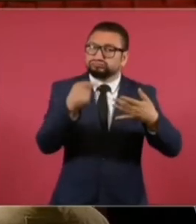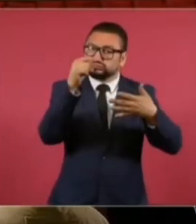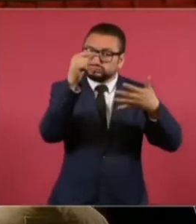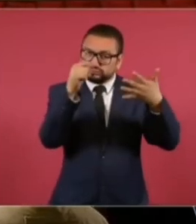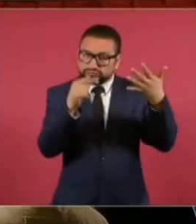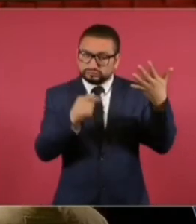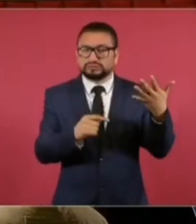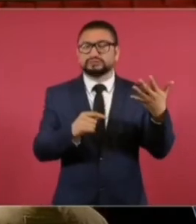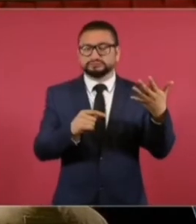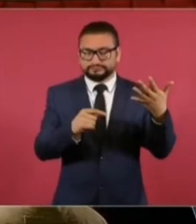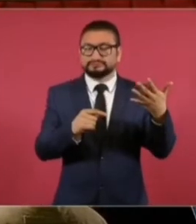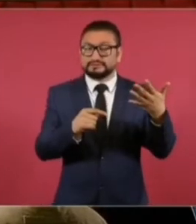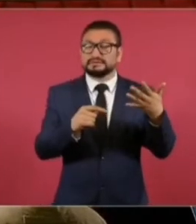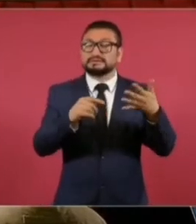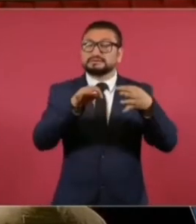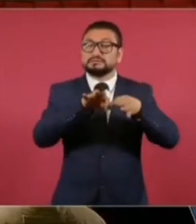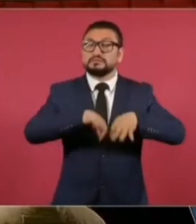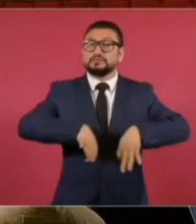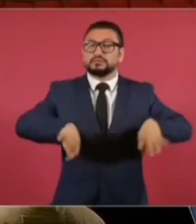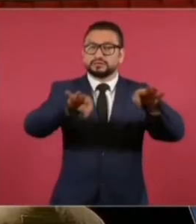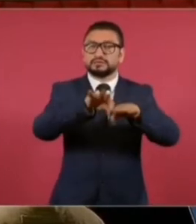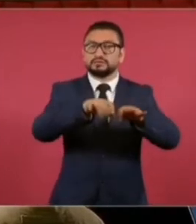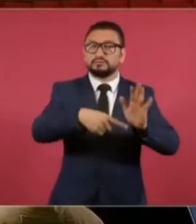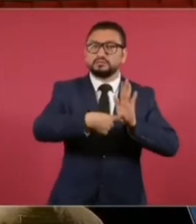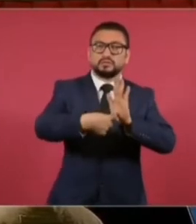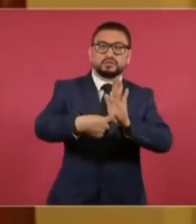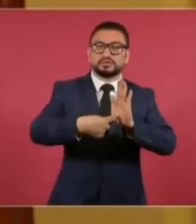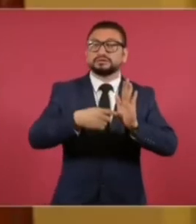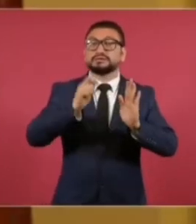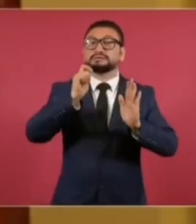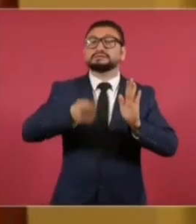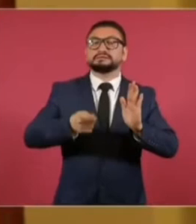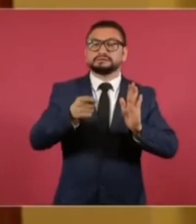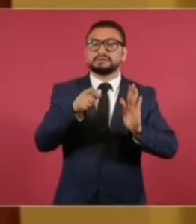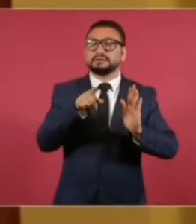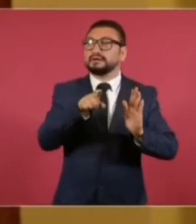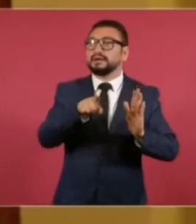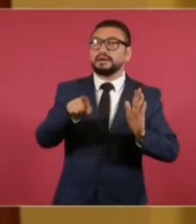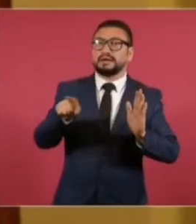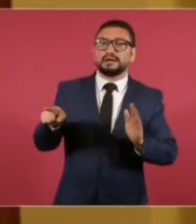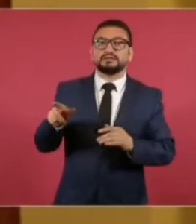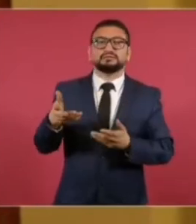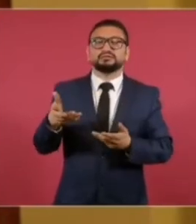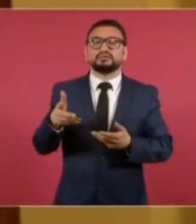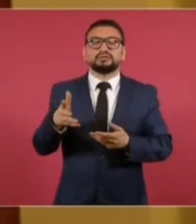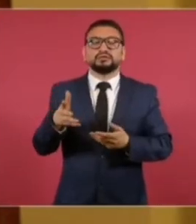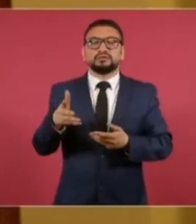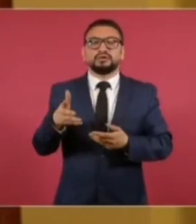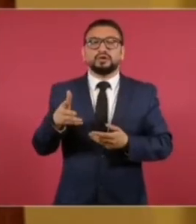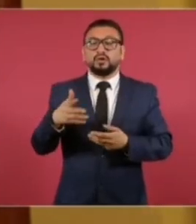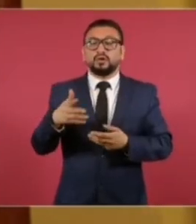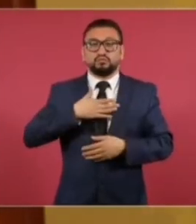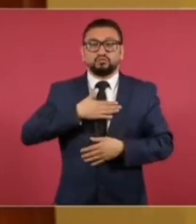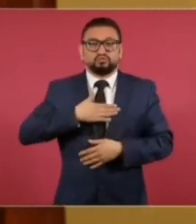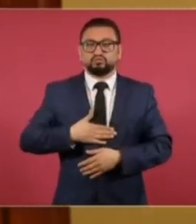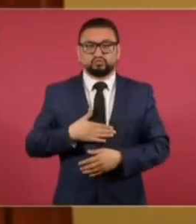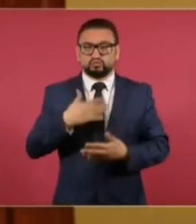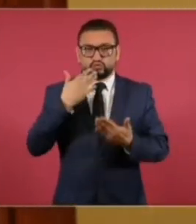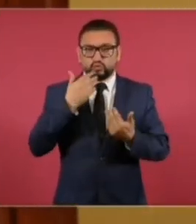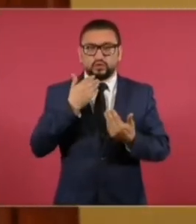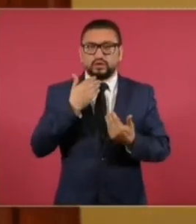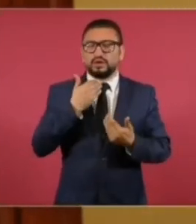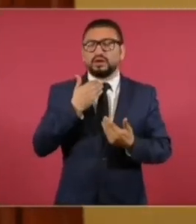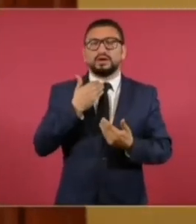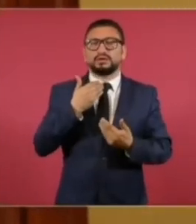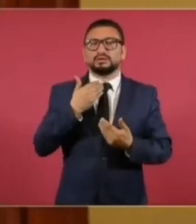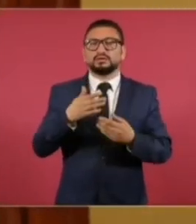representativos de la falta de justicia o de